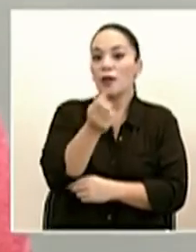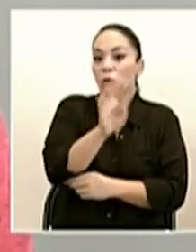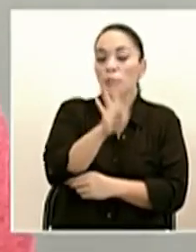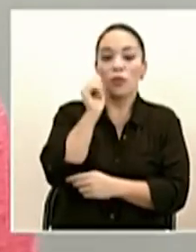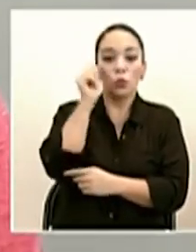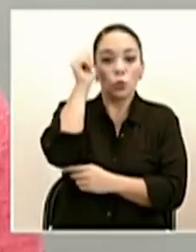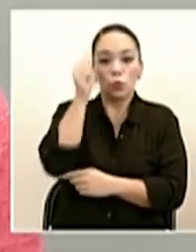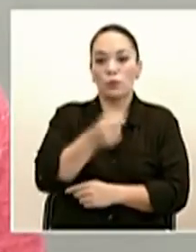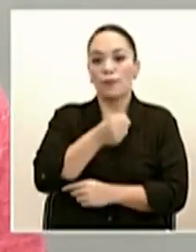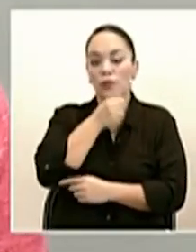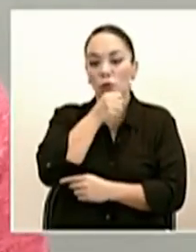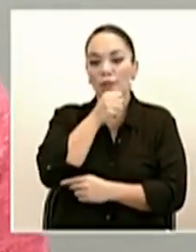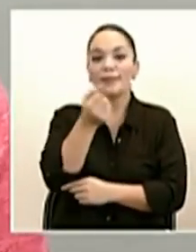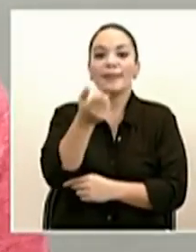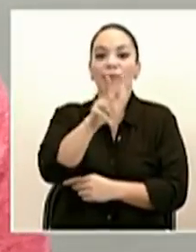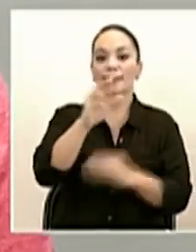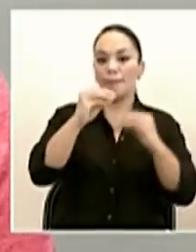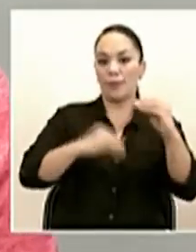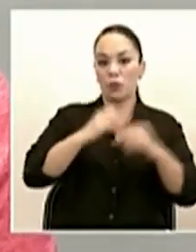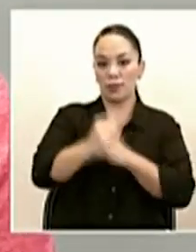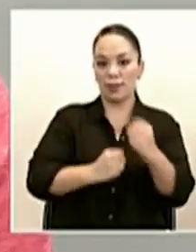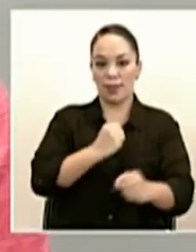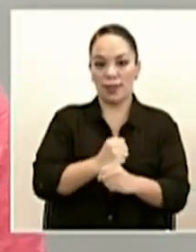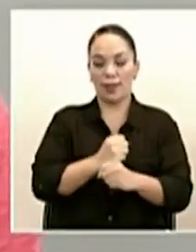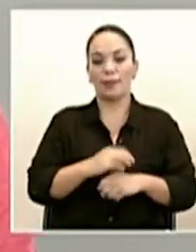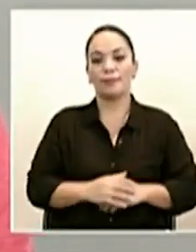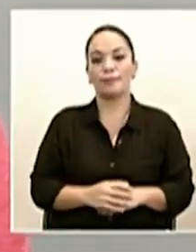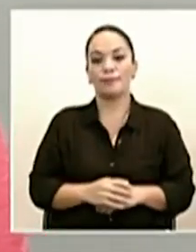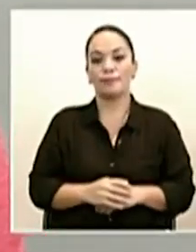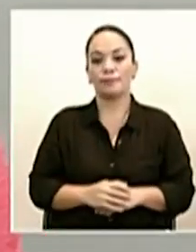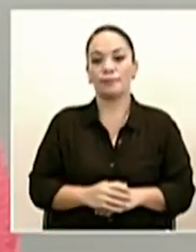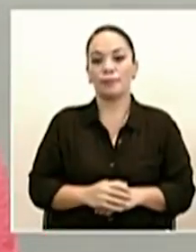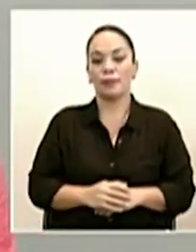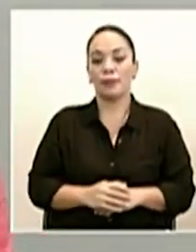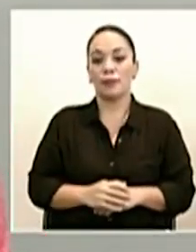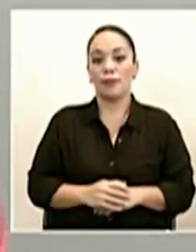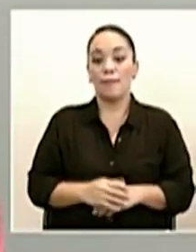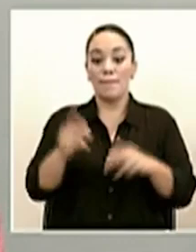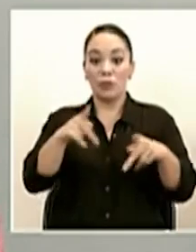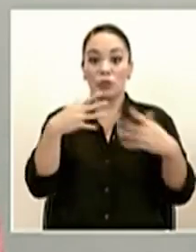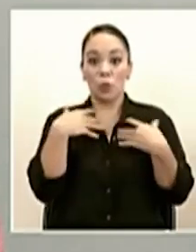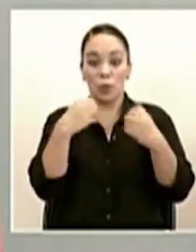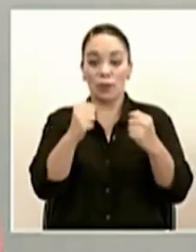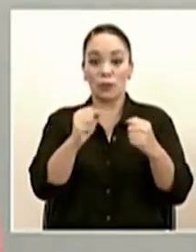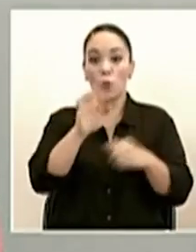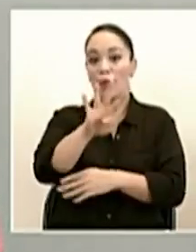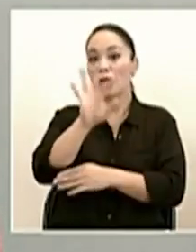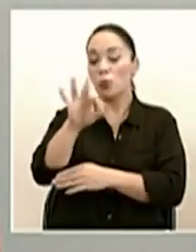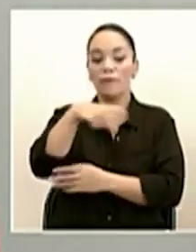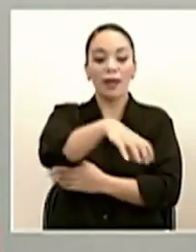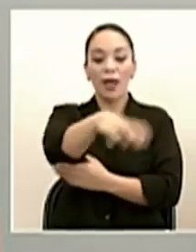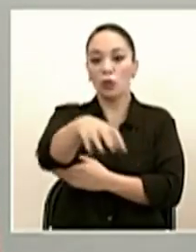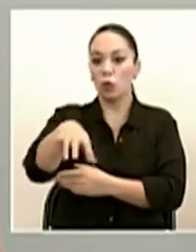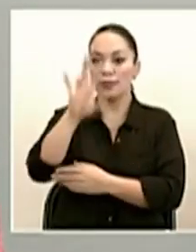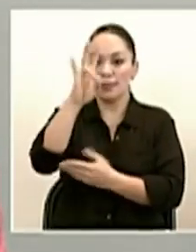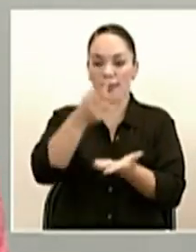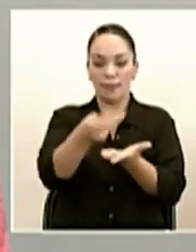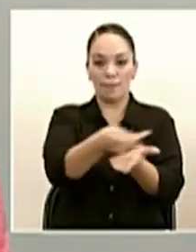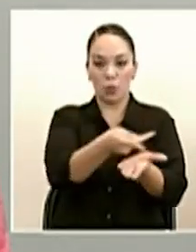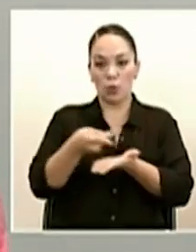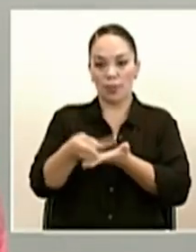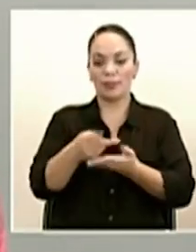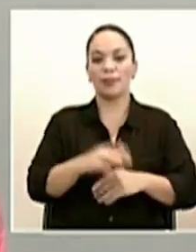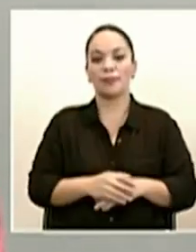adultos mayores y 13 menores de edad. Se contabilizan casos recuperados en 49 cantones de las siete provincias.